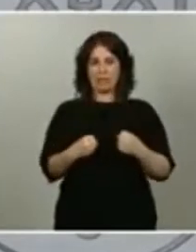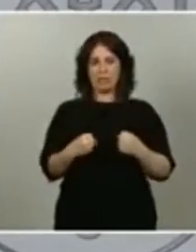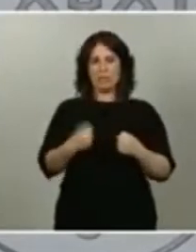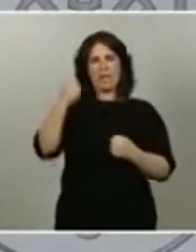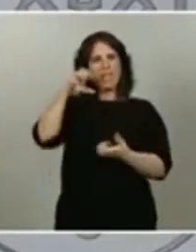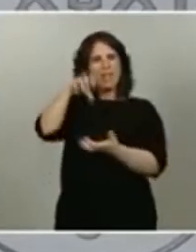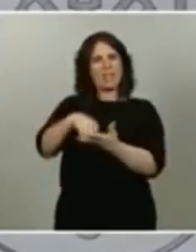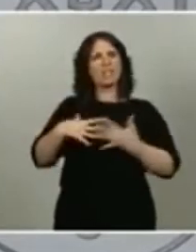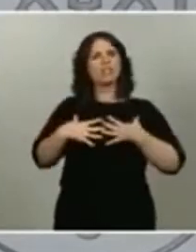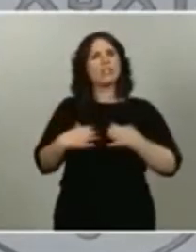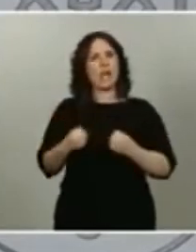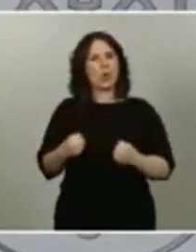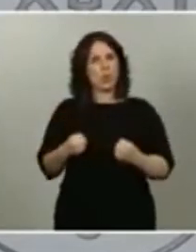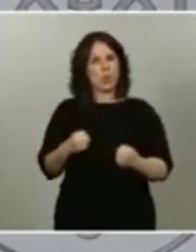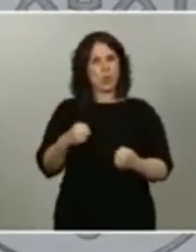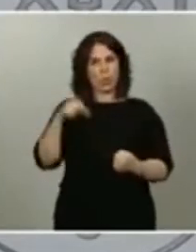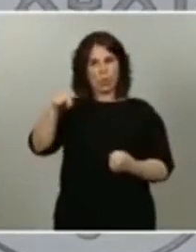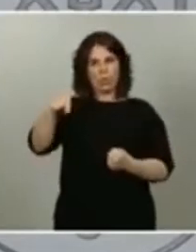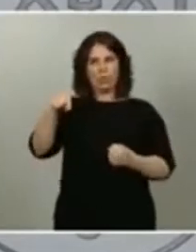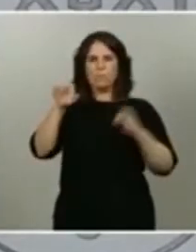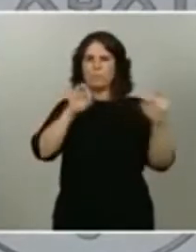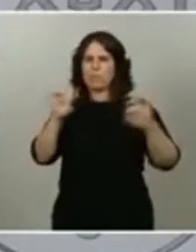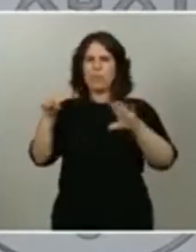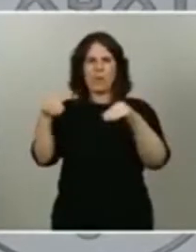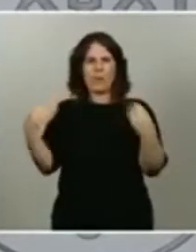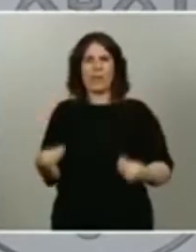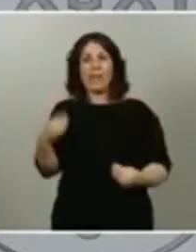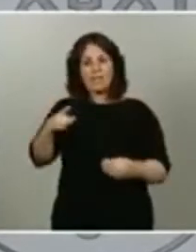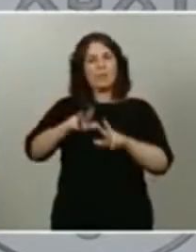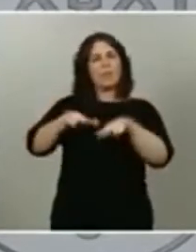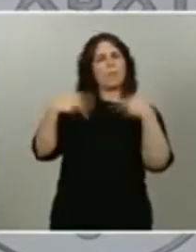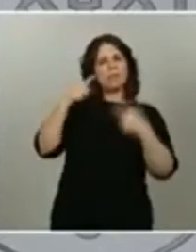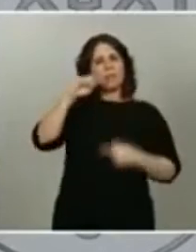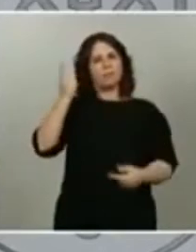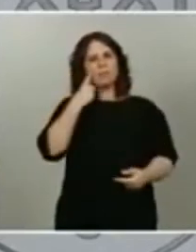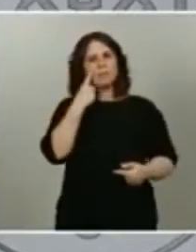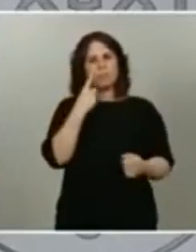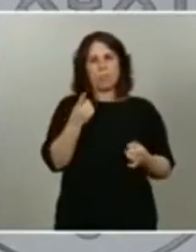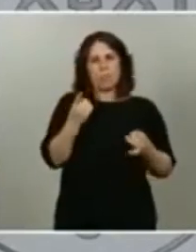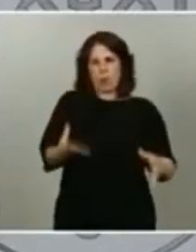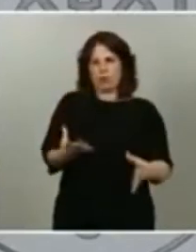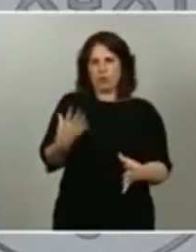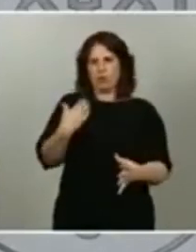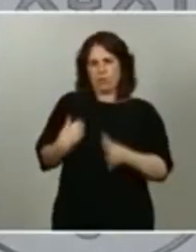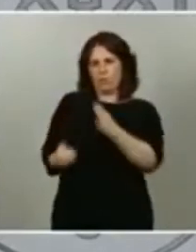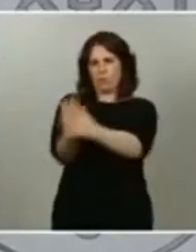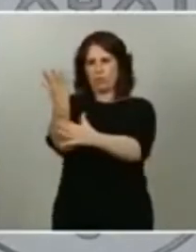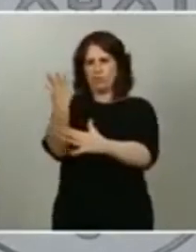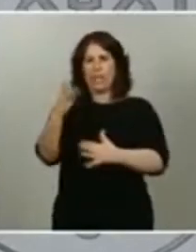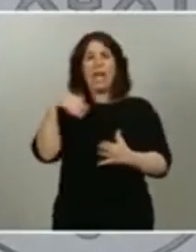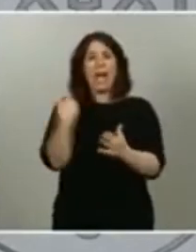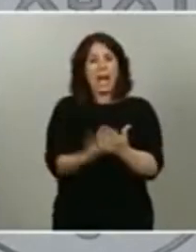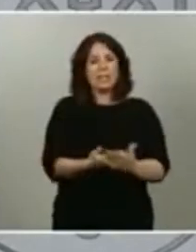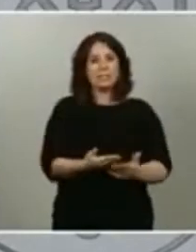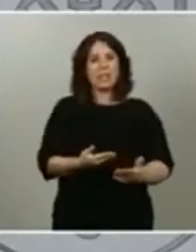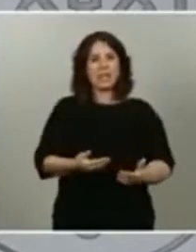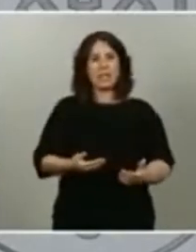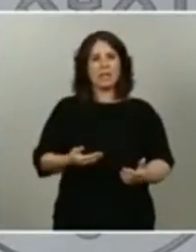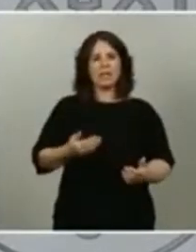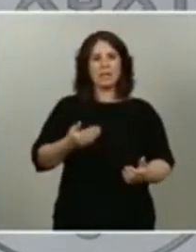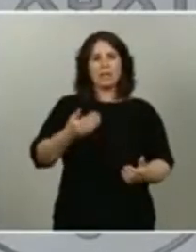quiero decir, nos ha permitido detectar precozmente estos brotes, incluso en algunos casos siendo las personas asintomáticas,